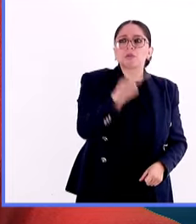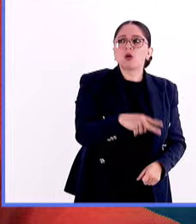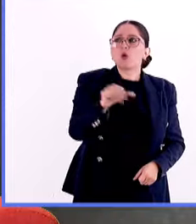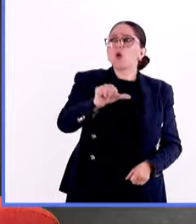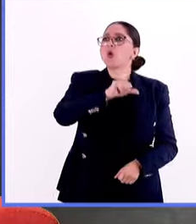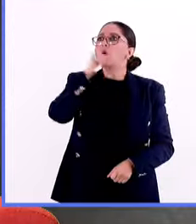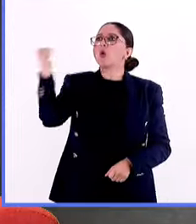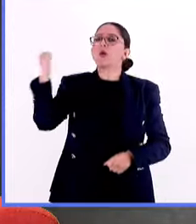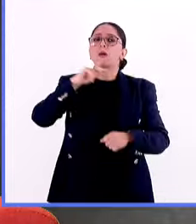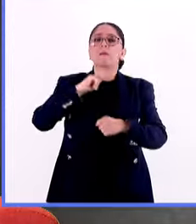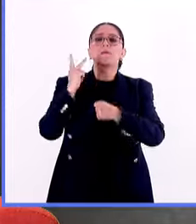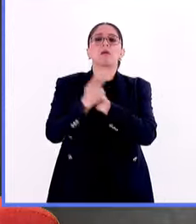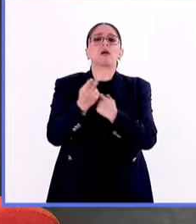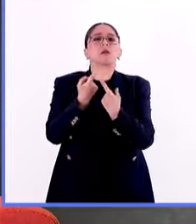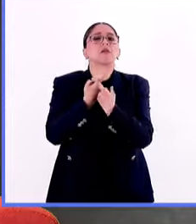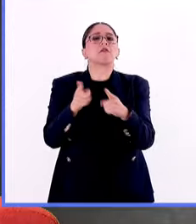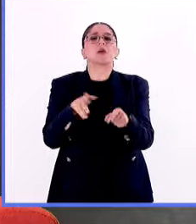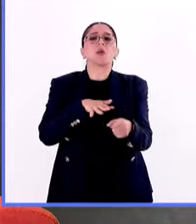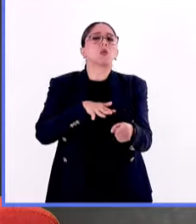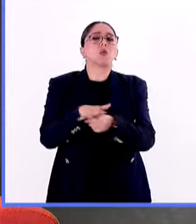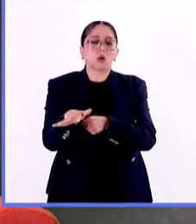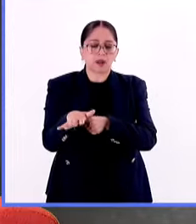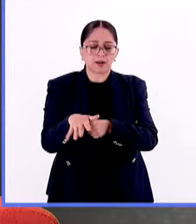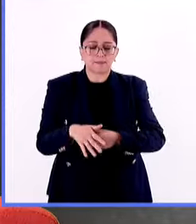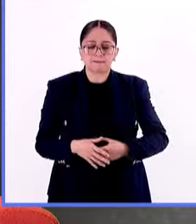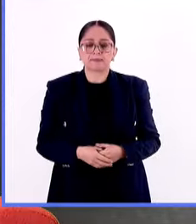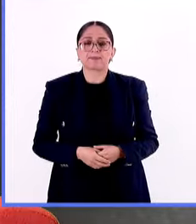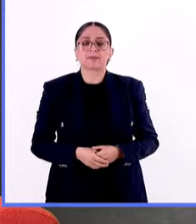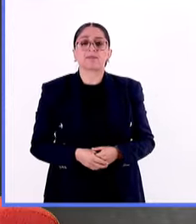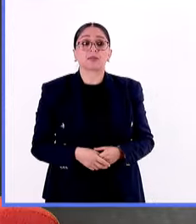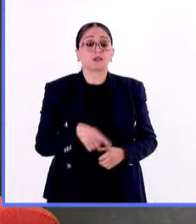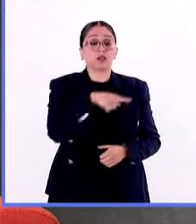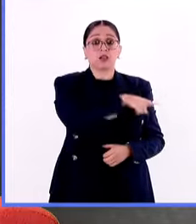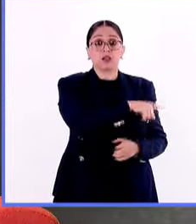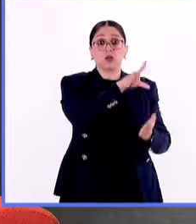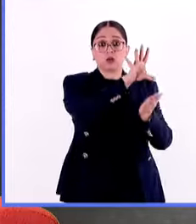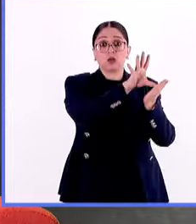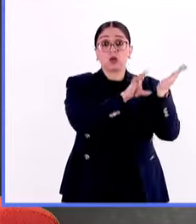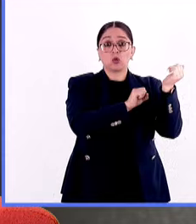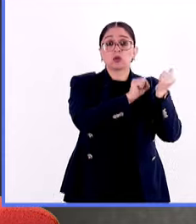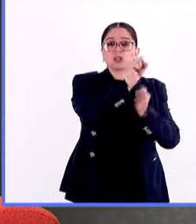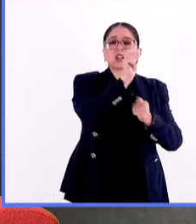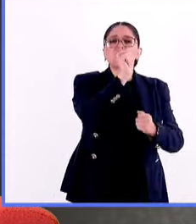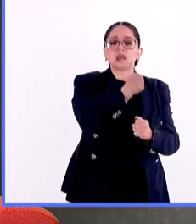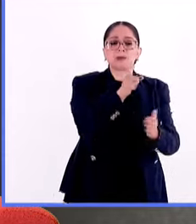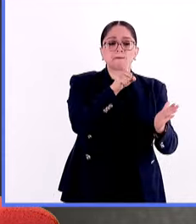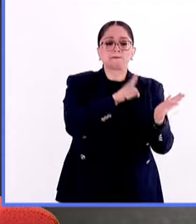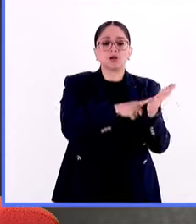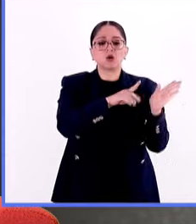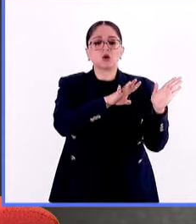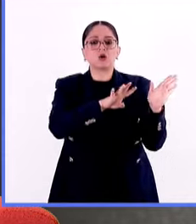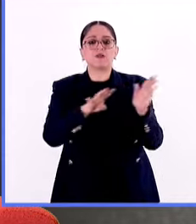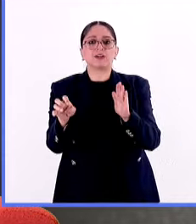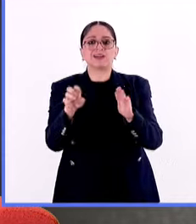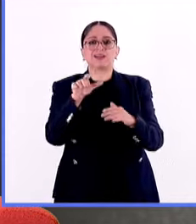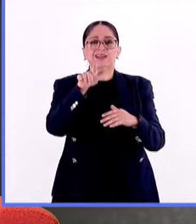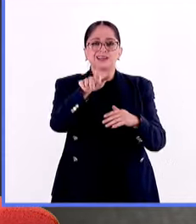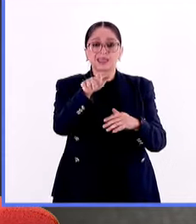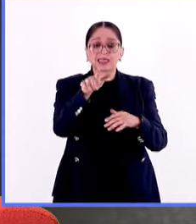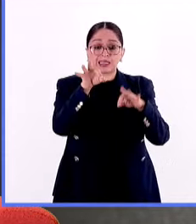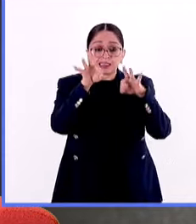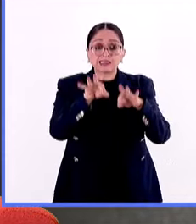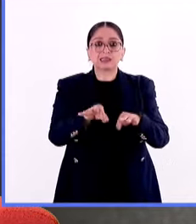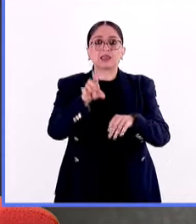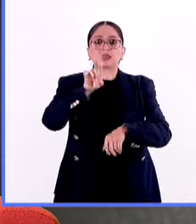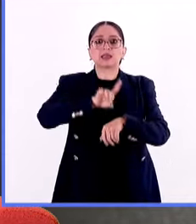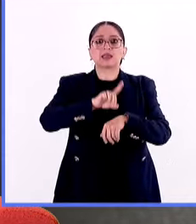otros países. Así es, pues la primera particularidad de la constitución fue que en 1917 cuando se promulga el 5 de febrero,